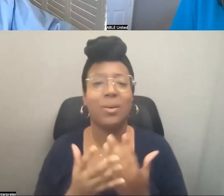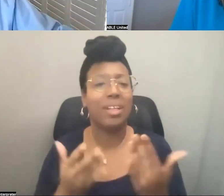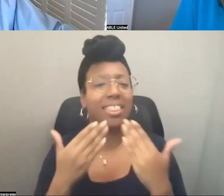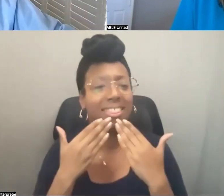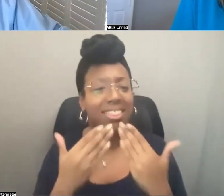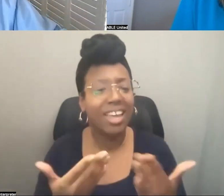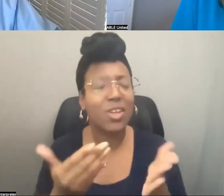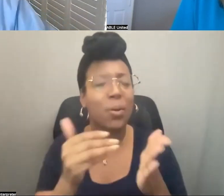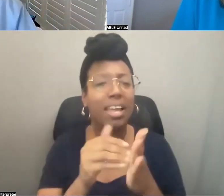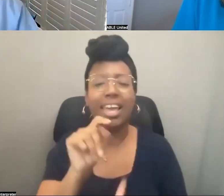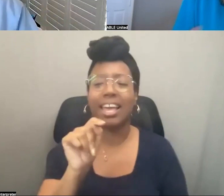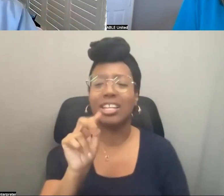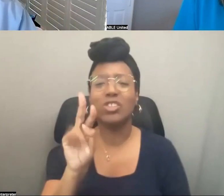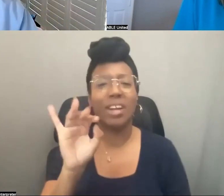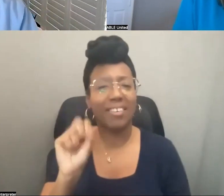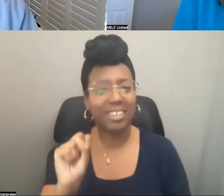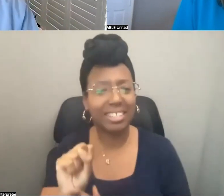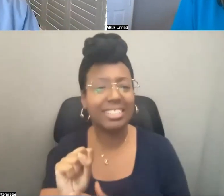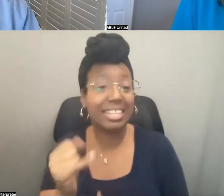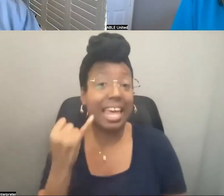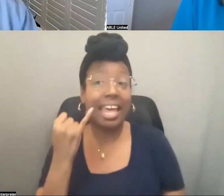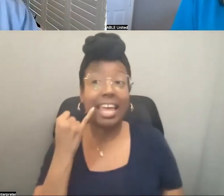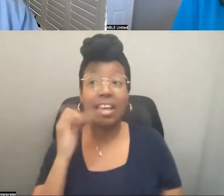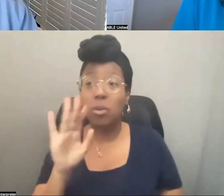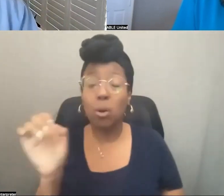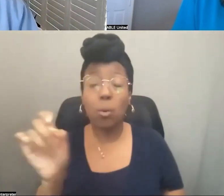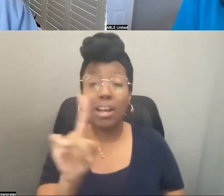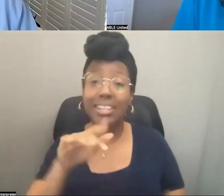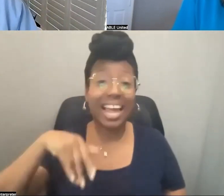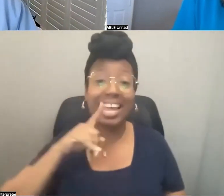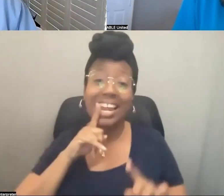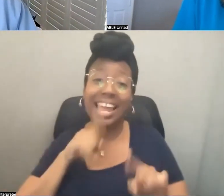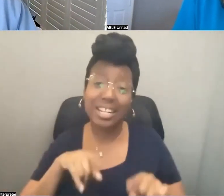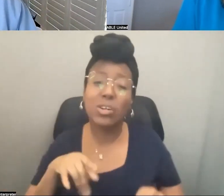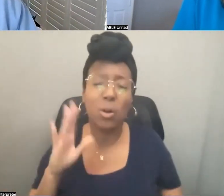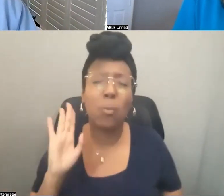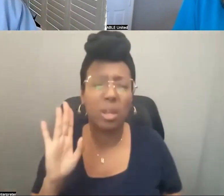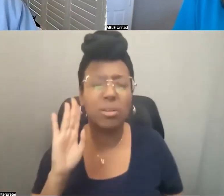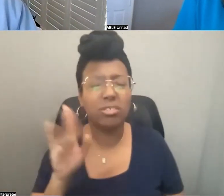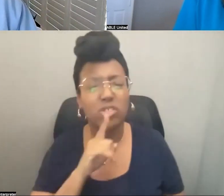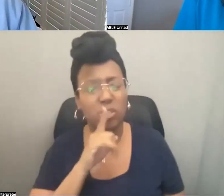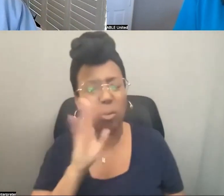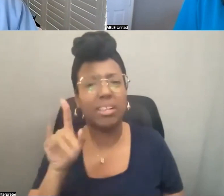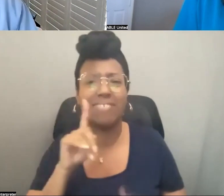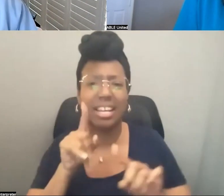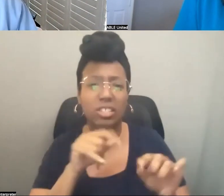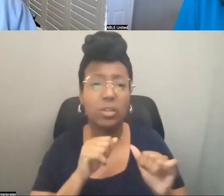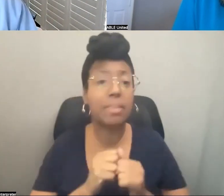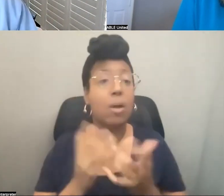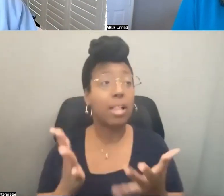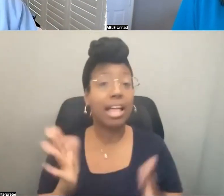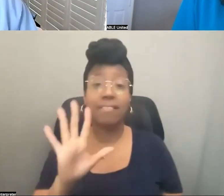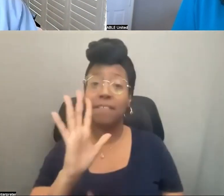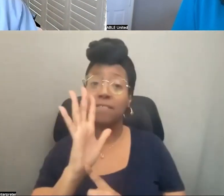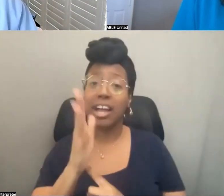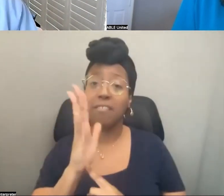Muchas gracias nuevamente, Travis. Vamos a estar trabajando en los próximos días para responder las preguntas de todos. Vamos a tomar